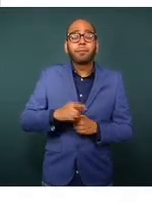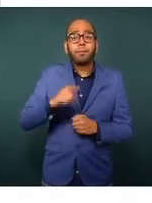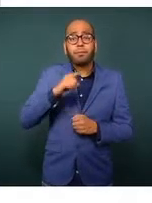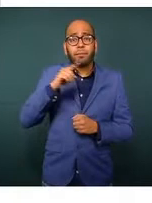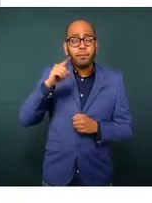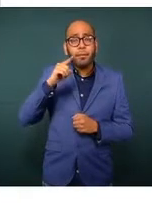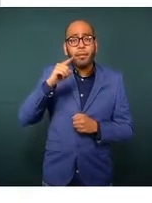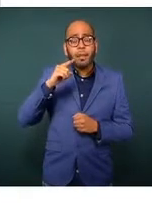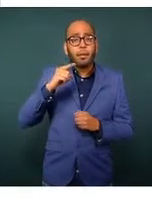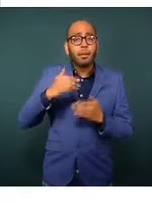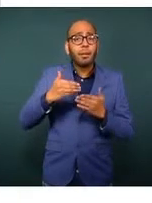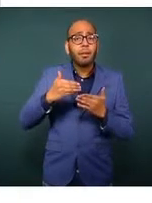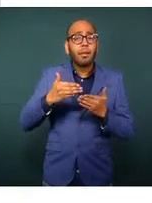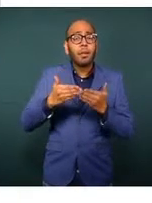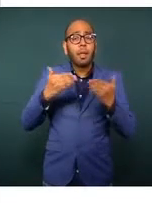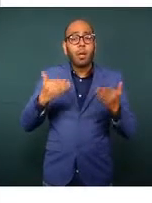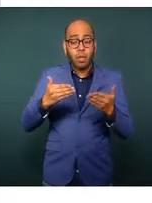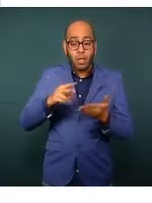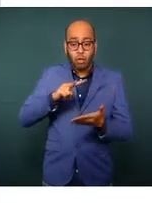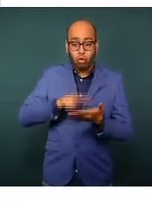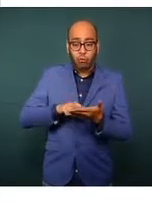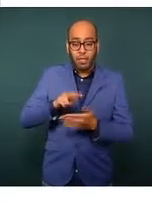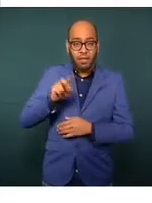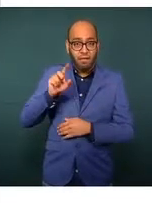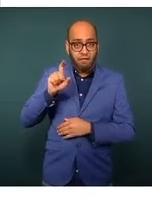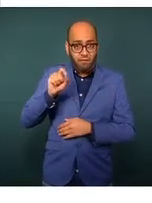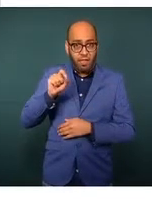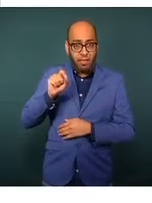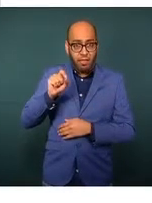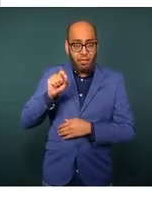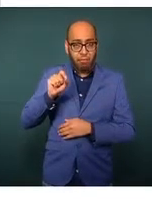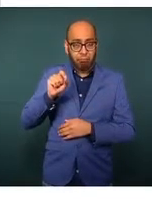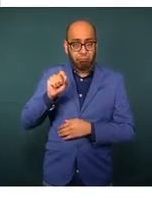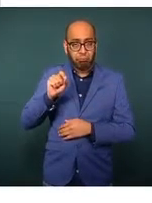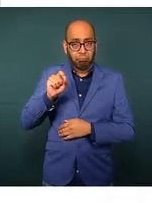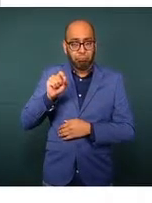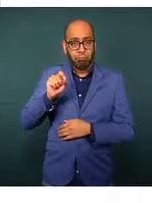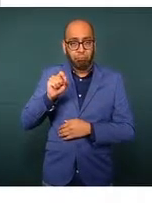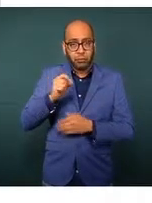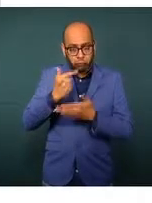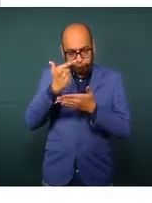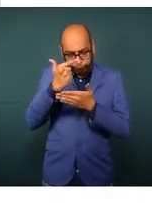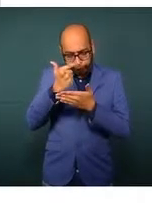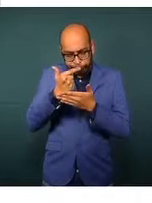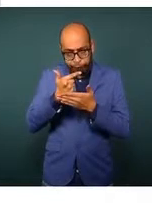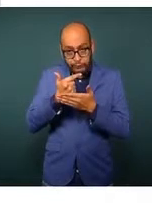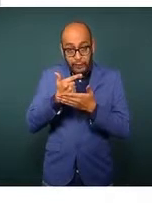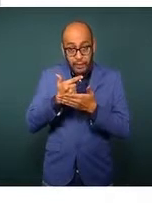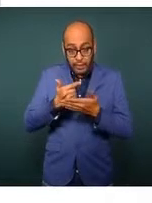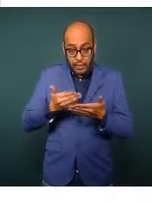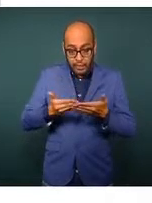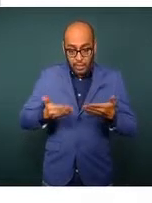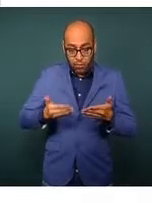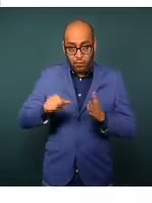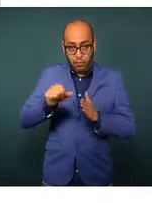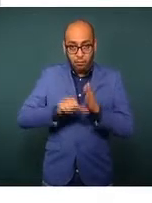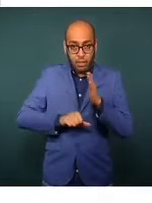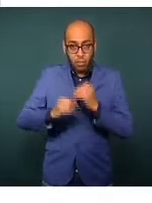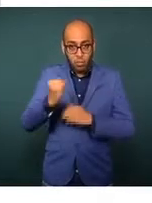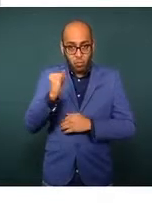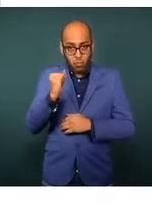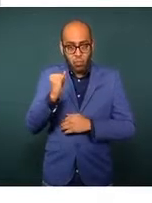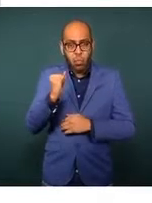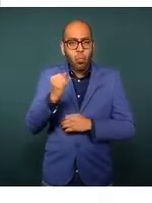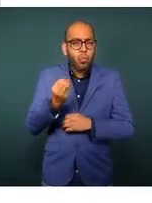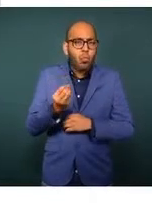y ahora en el 20 están registrados hasta este mes cinco